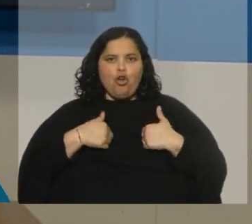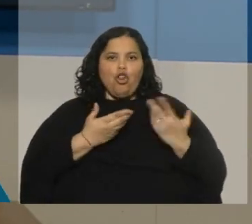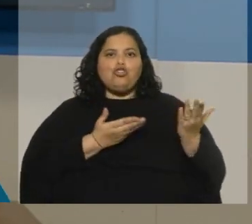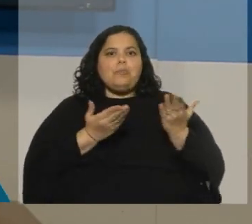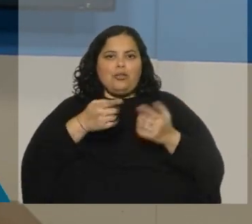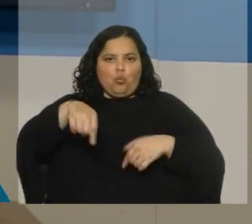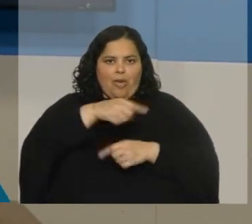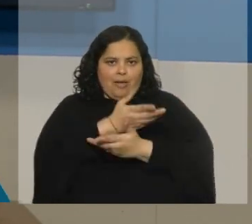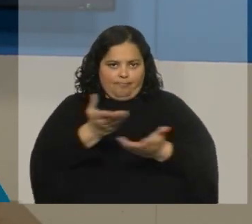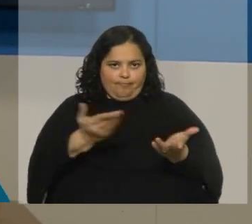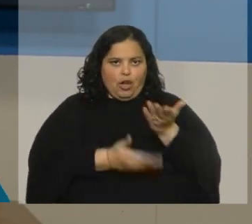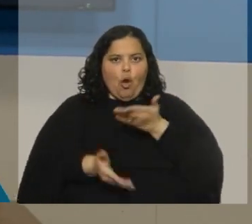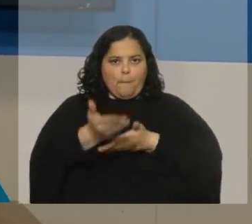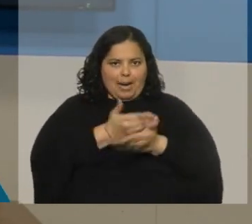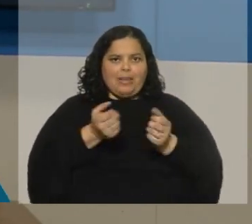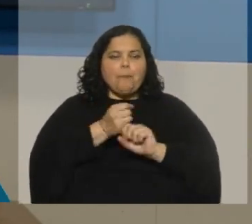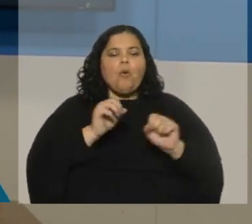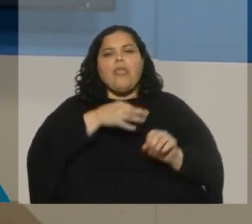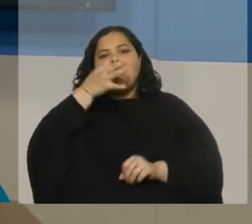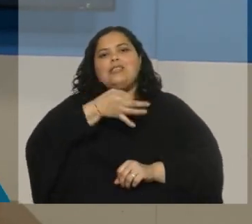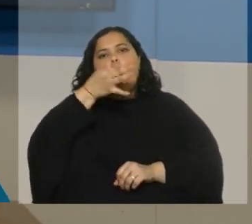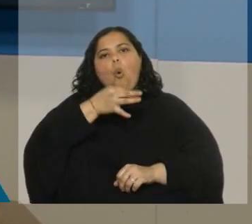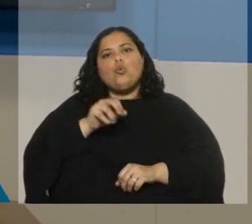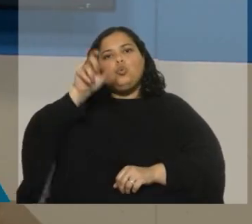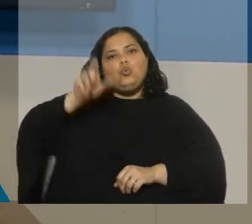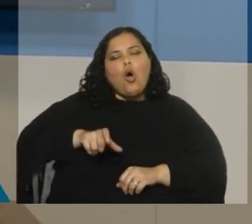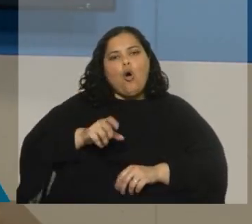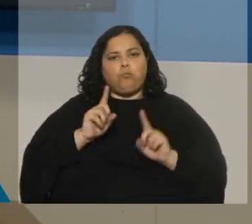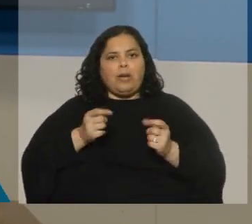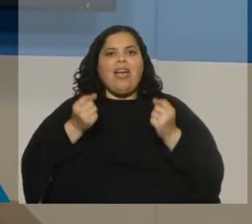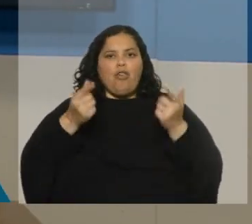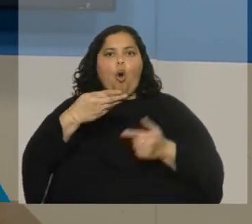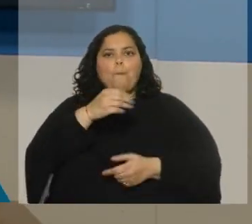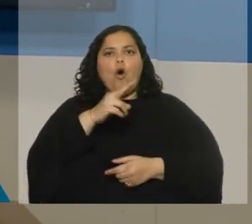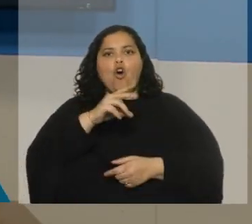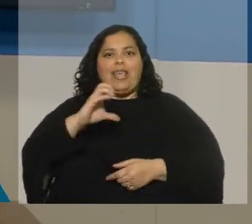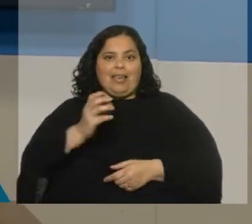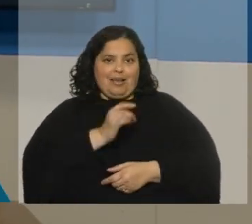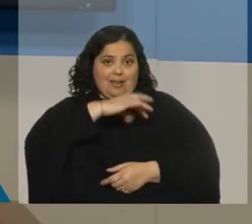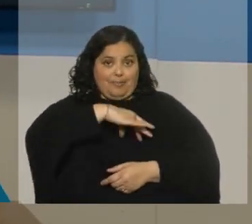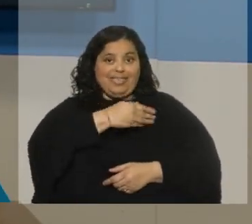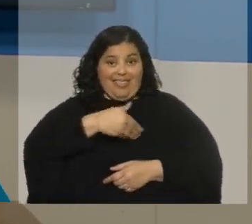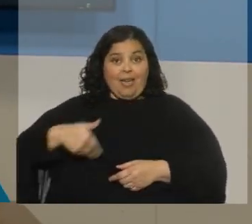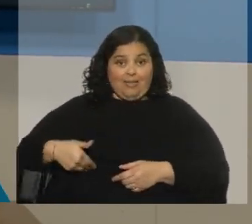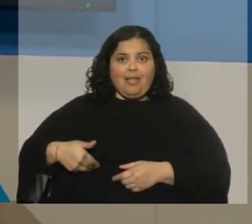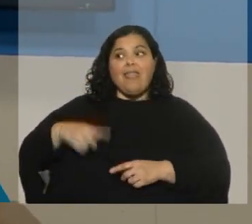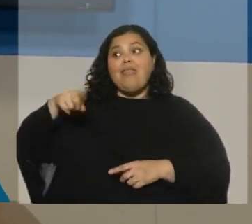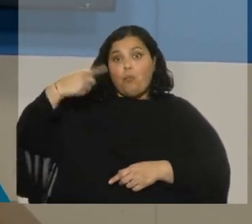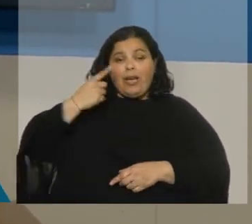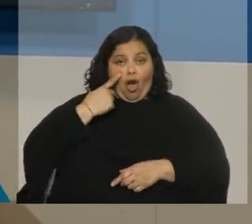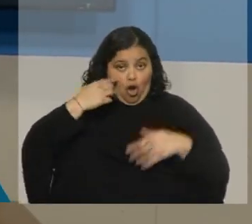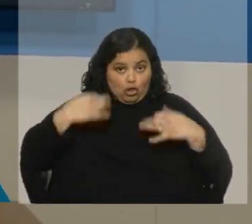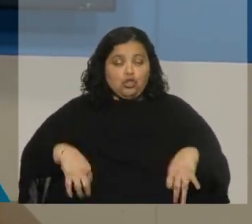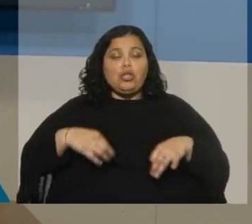si podemos ponerlo, parte del discurso que dio Gabriel Boric anoche, una vez conocidos los